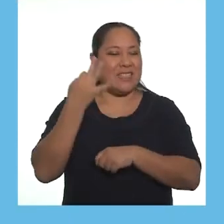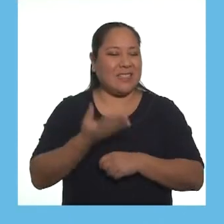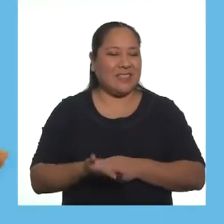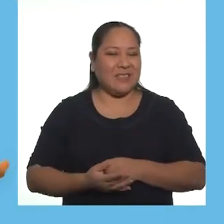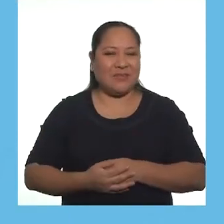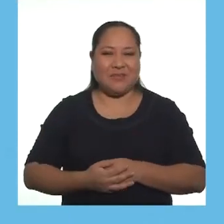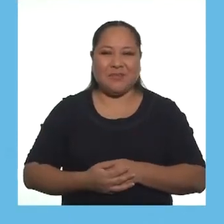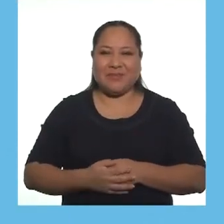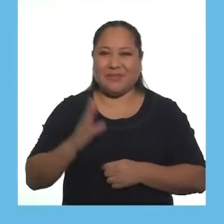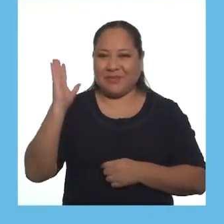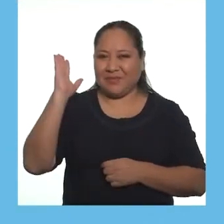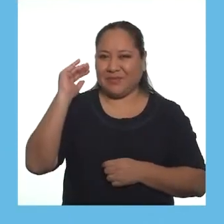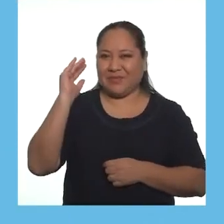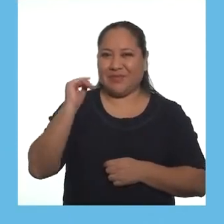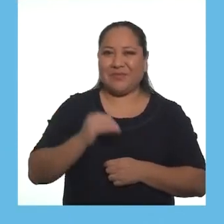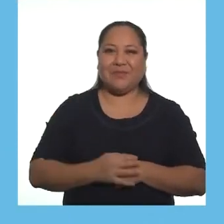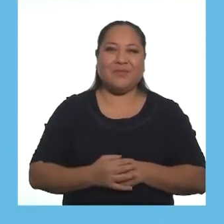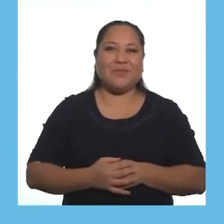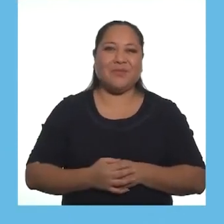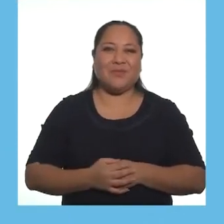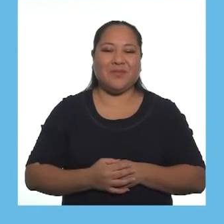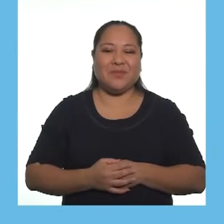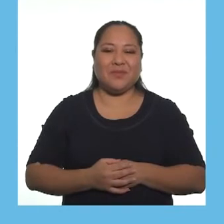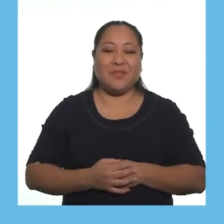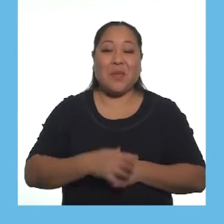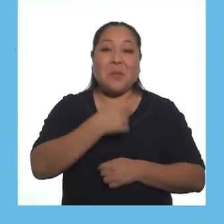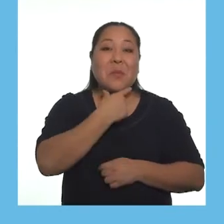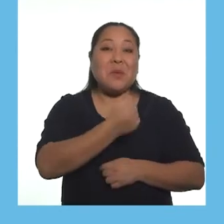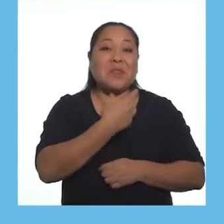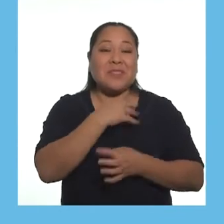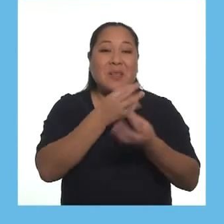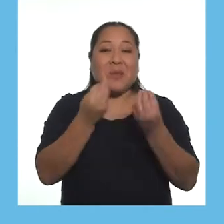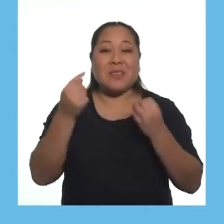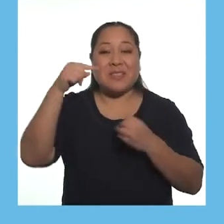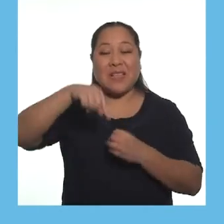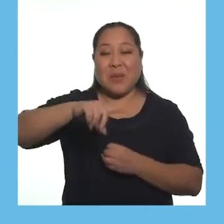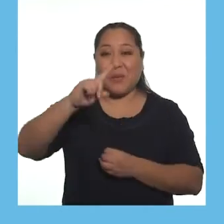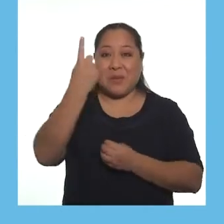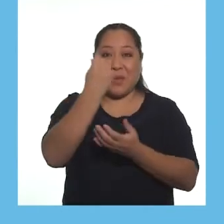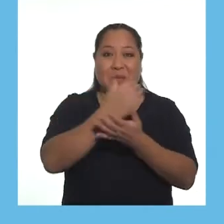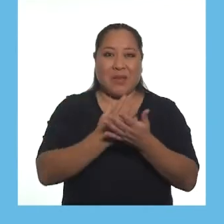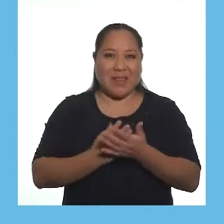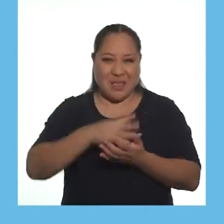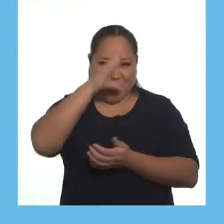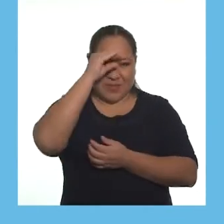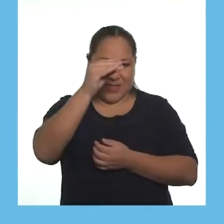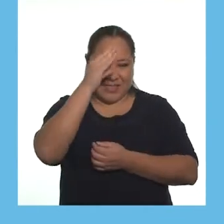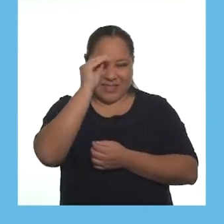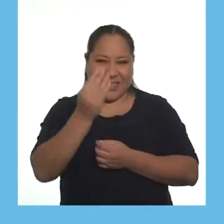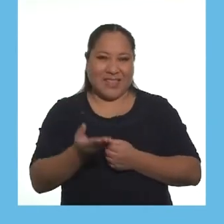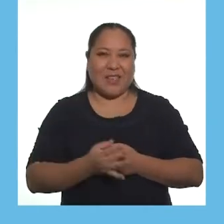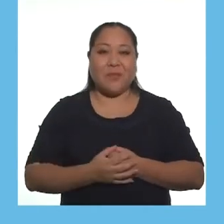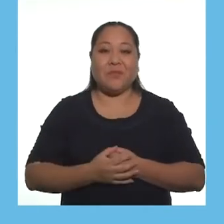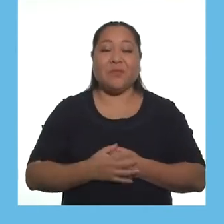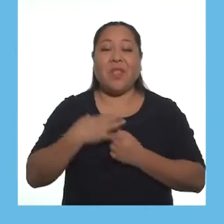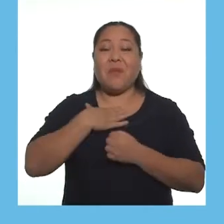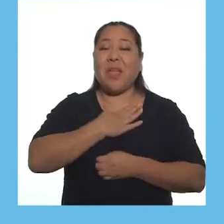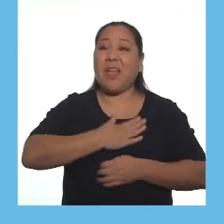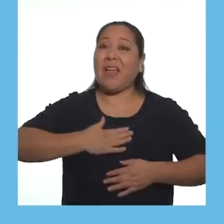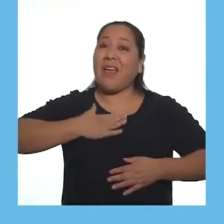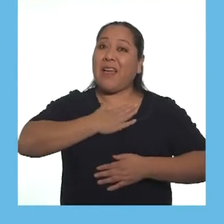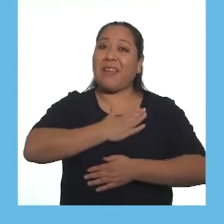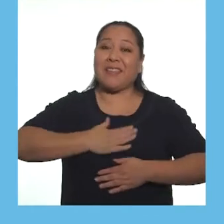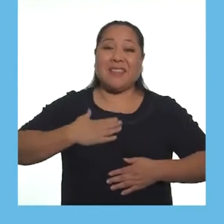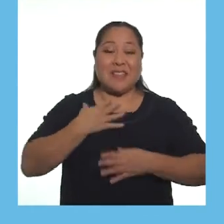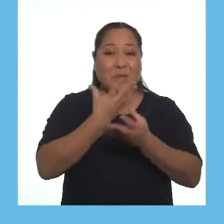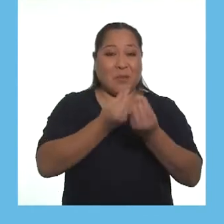sugerencias como siempre hasta pronto Me gustó mucho este primer bloque chicas y chicos